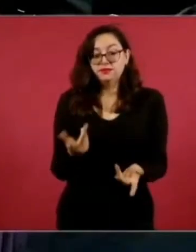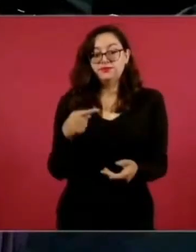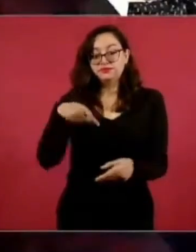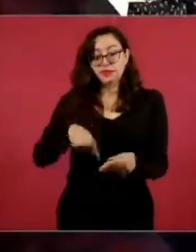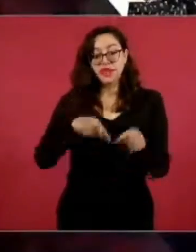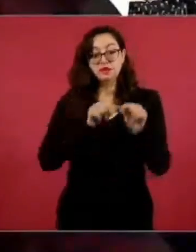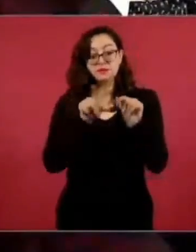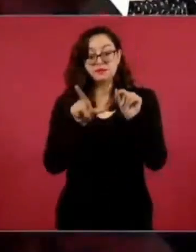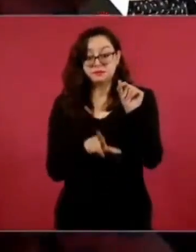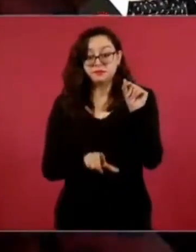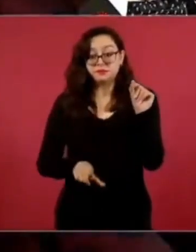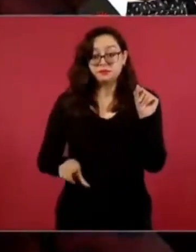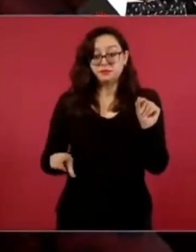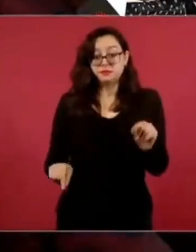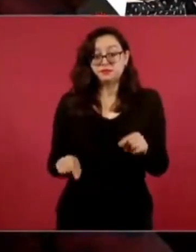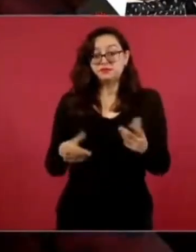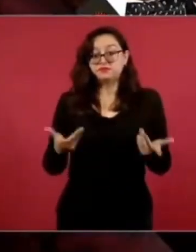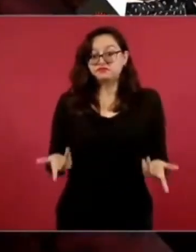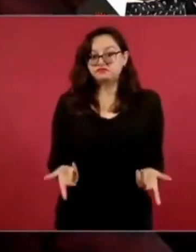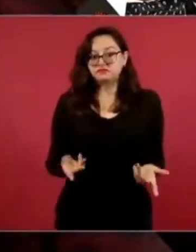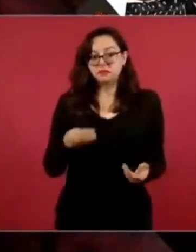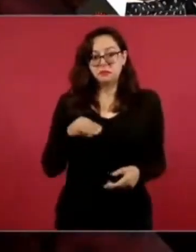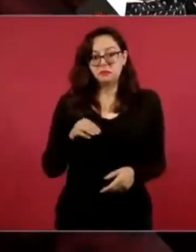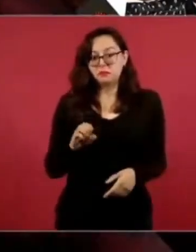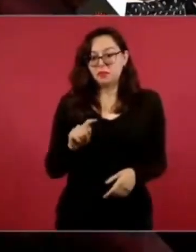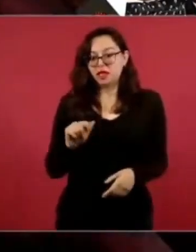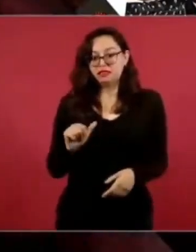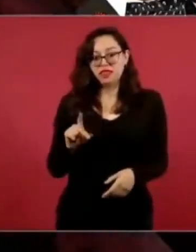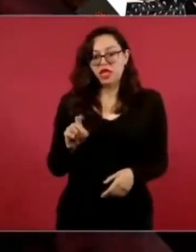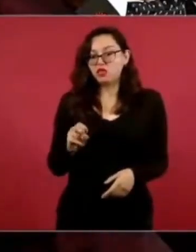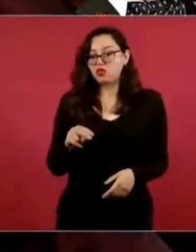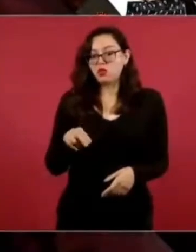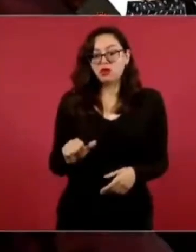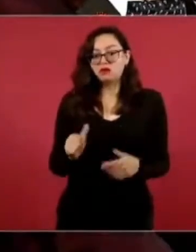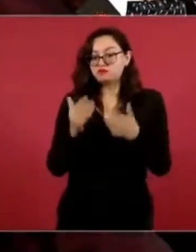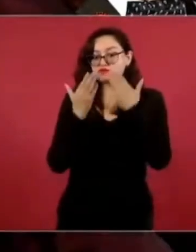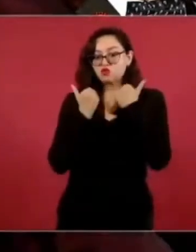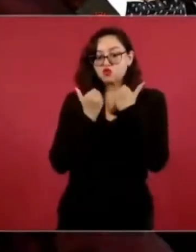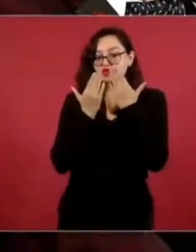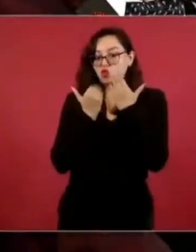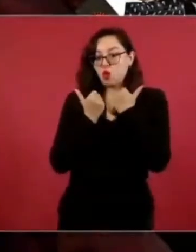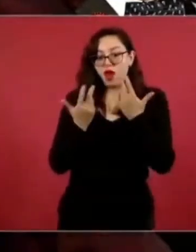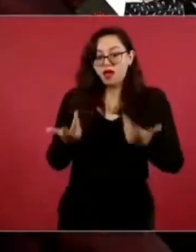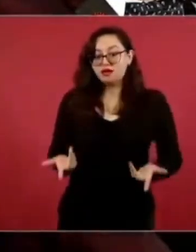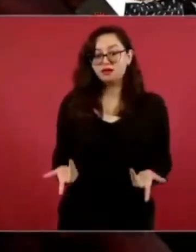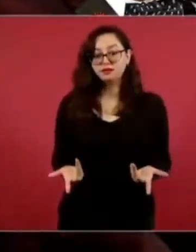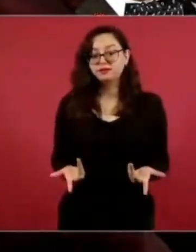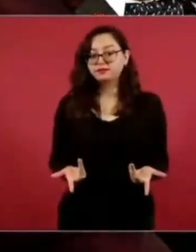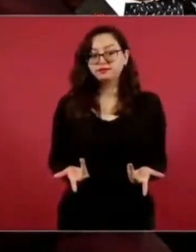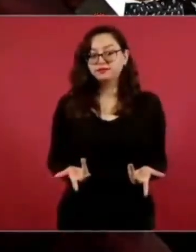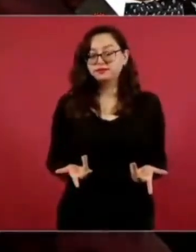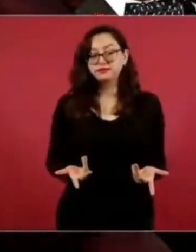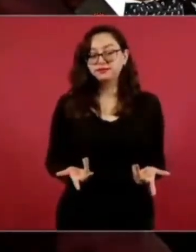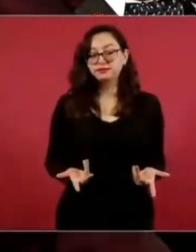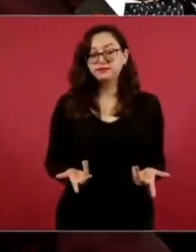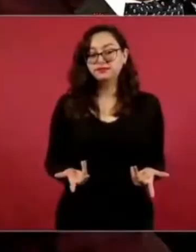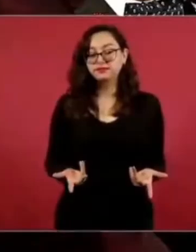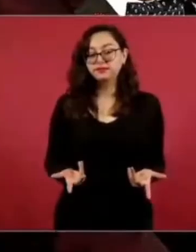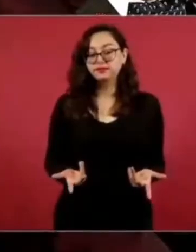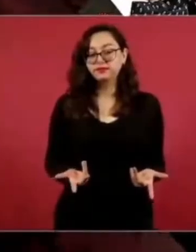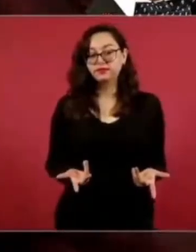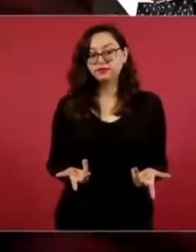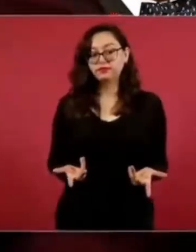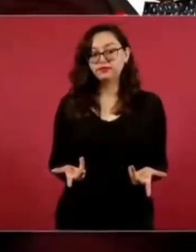México metadona no hemos tenido desde que se suspendió al que tiene el